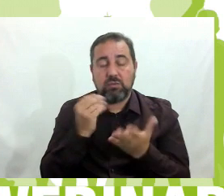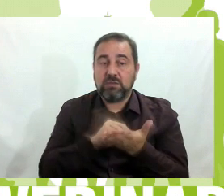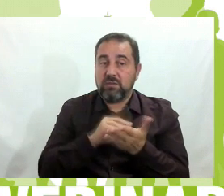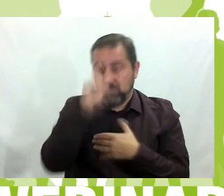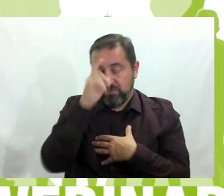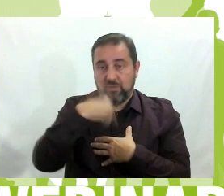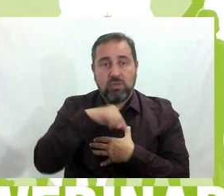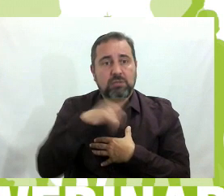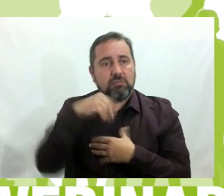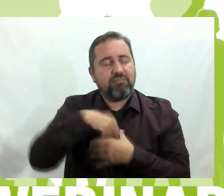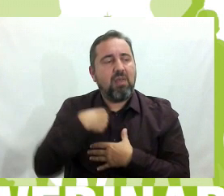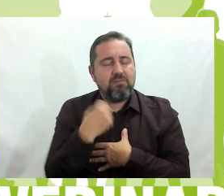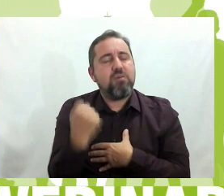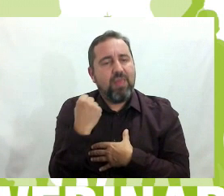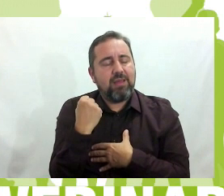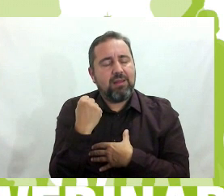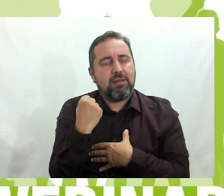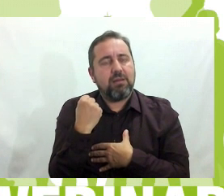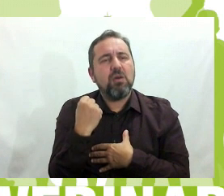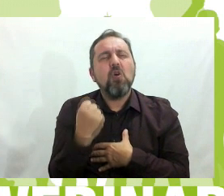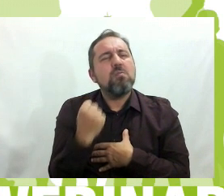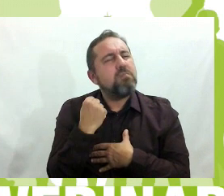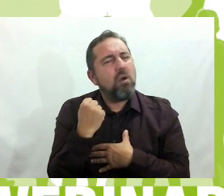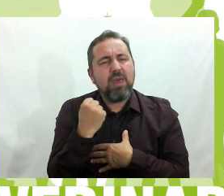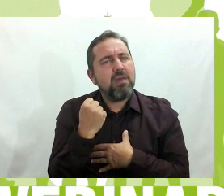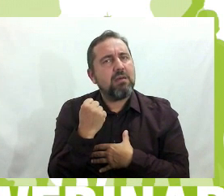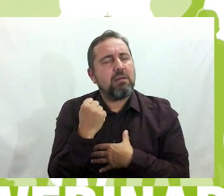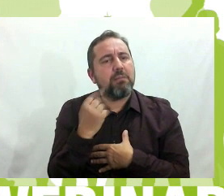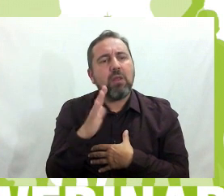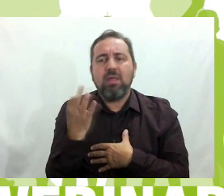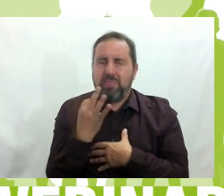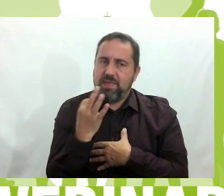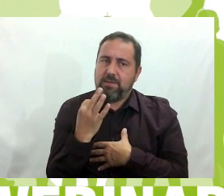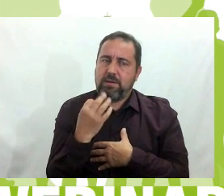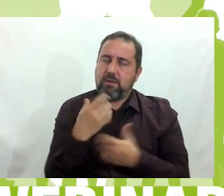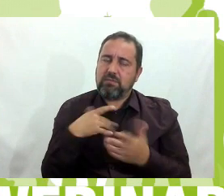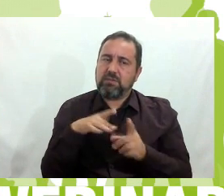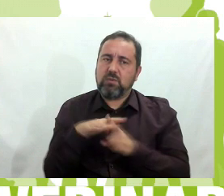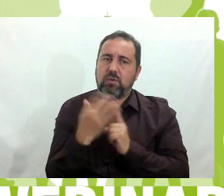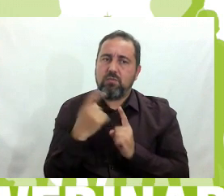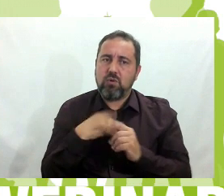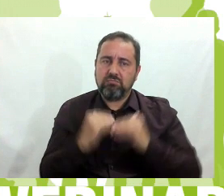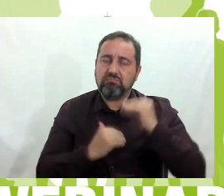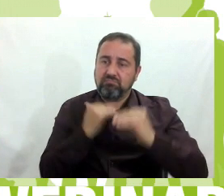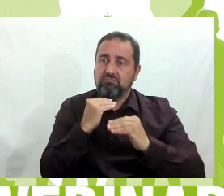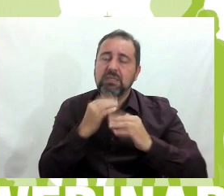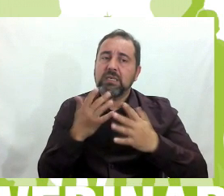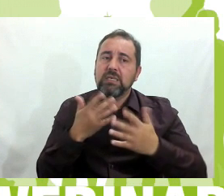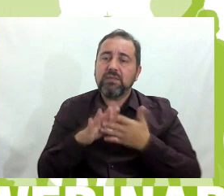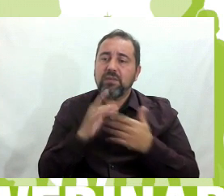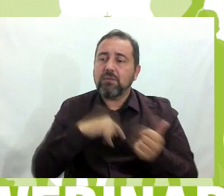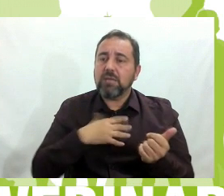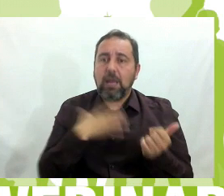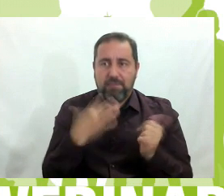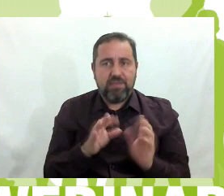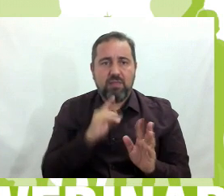poder, pero tenemos que ponernos un poco a la altura y que todos tenemos capacidad de palabra